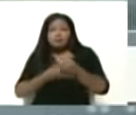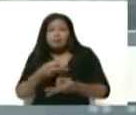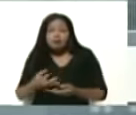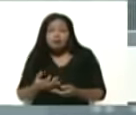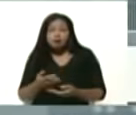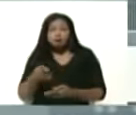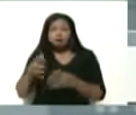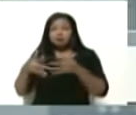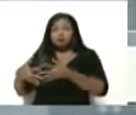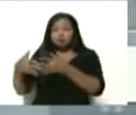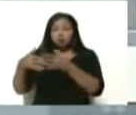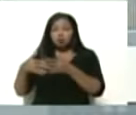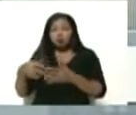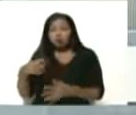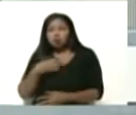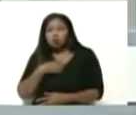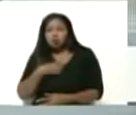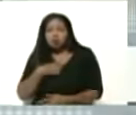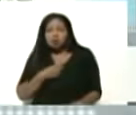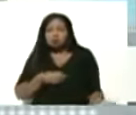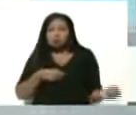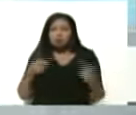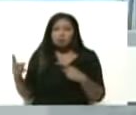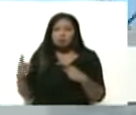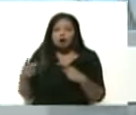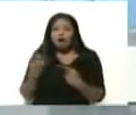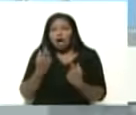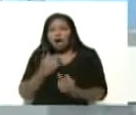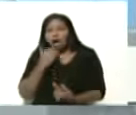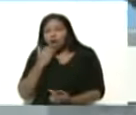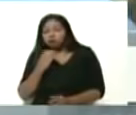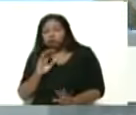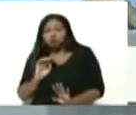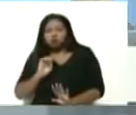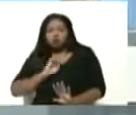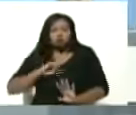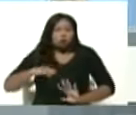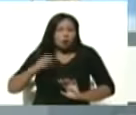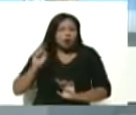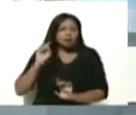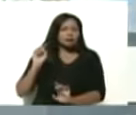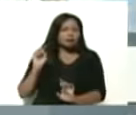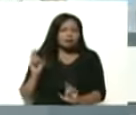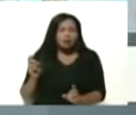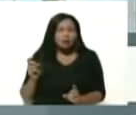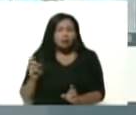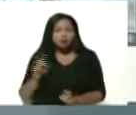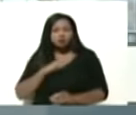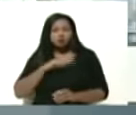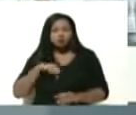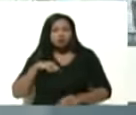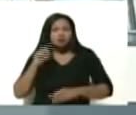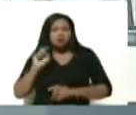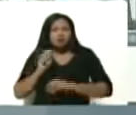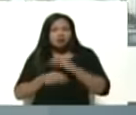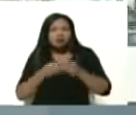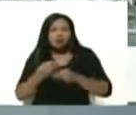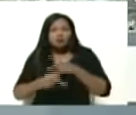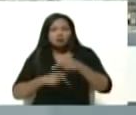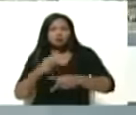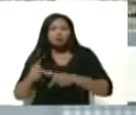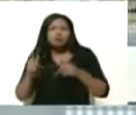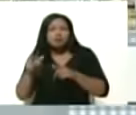Nos impidieron importar un insumo X que es determinante para la producción de esta